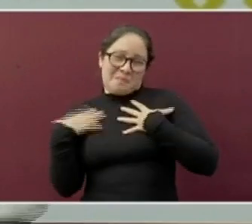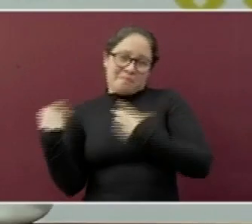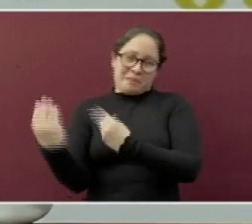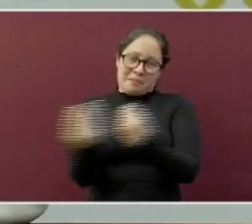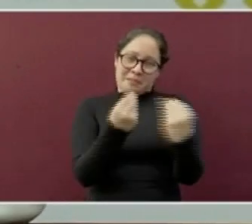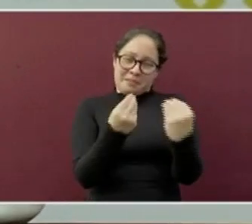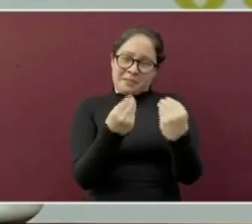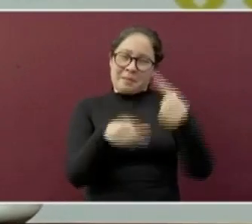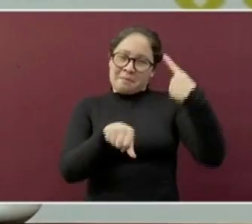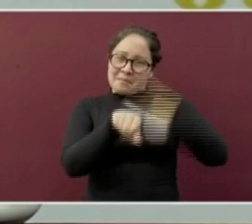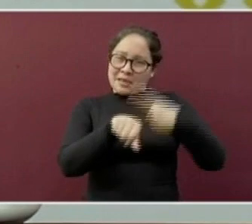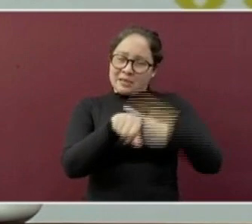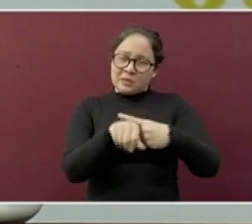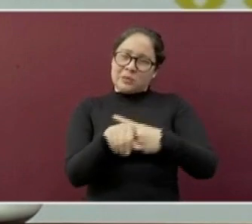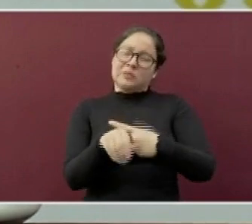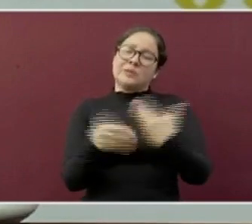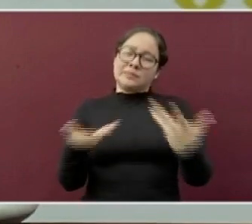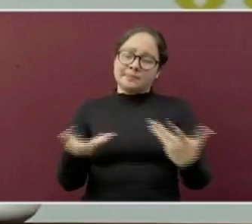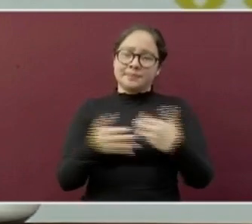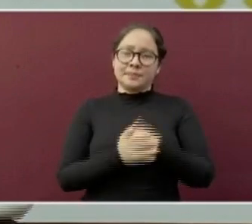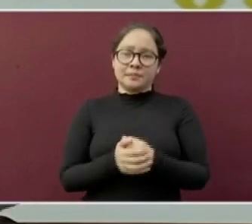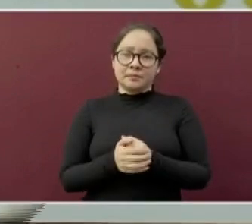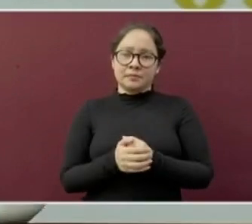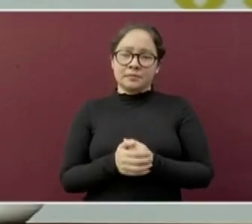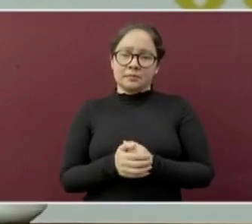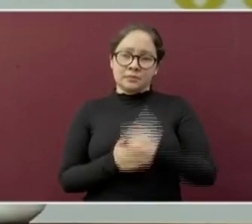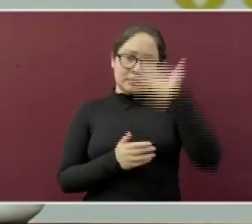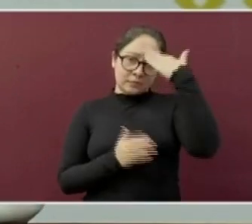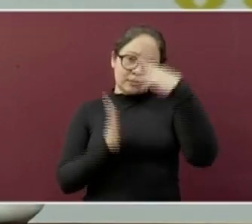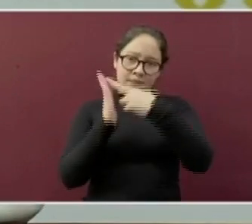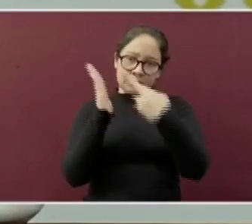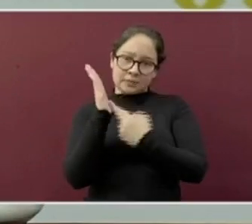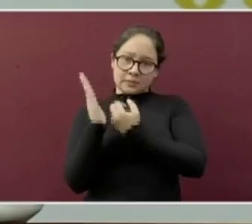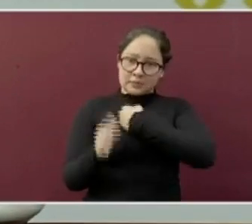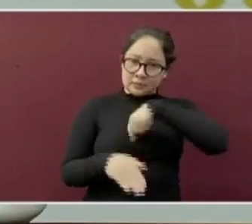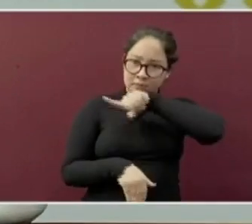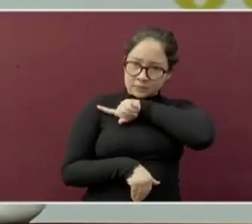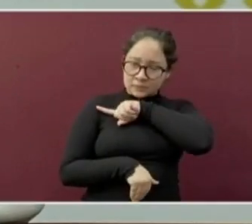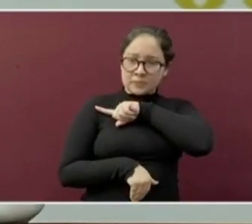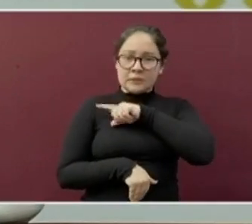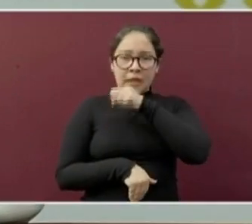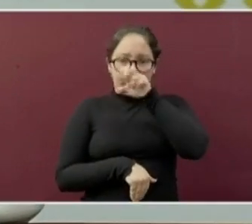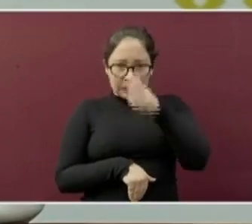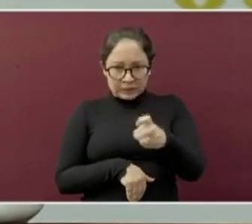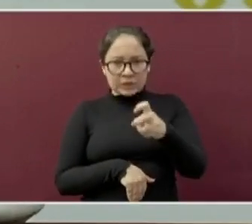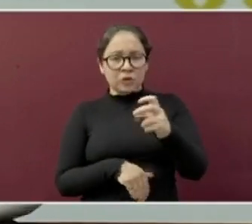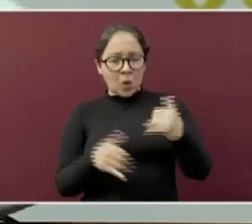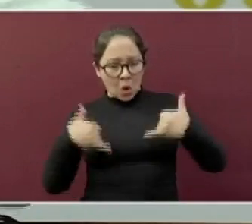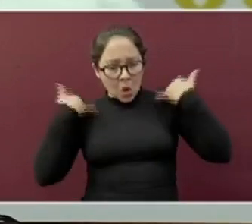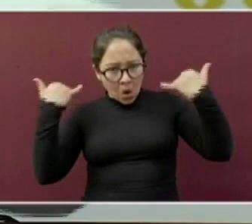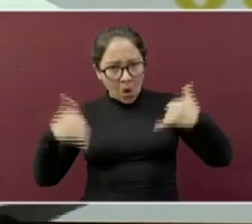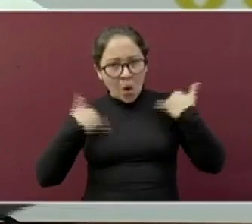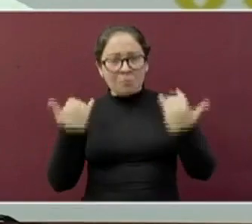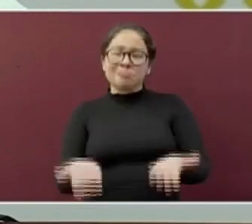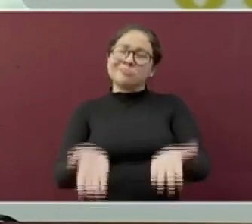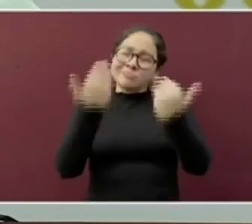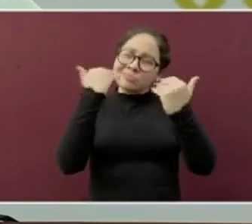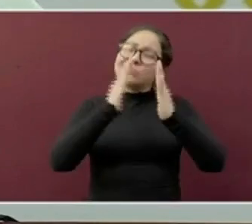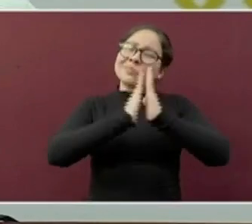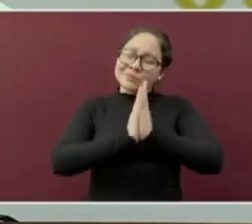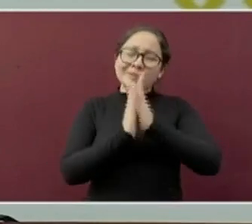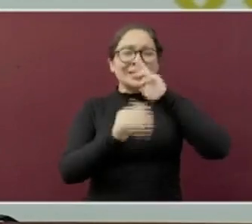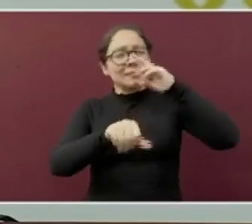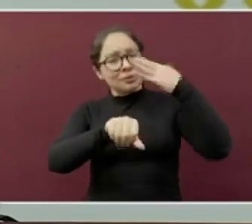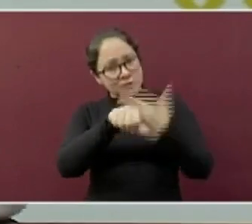enfermedad por COVID-19. A través de las medidas sanitarias y los jóvenes, por supuesto, sumándose de